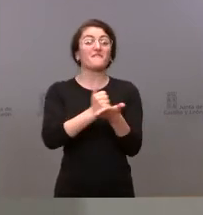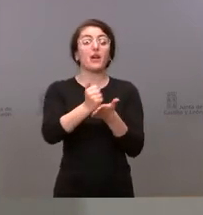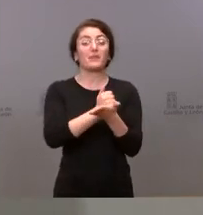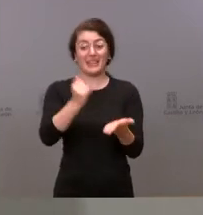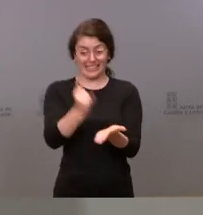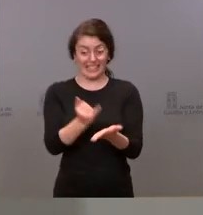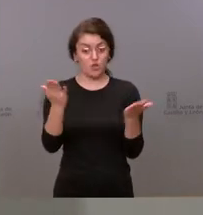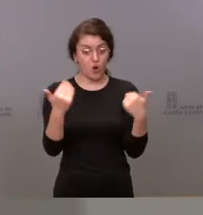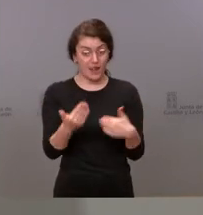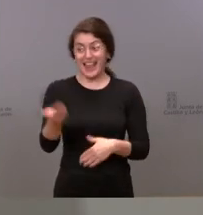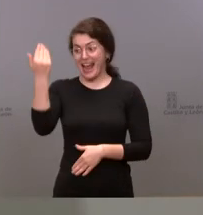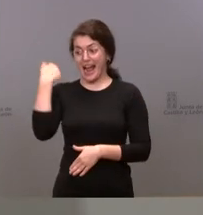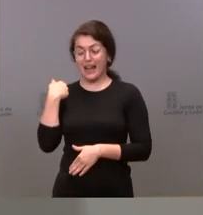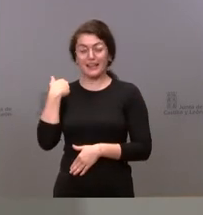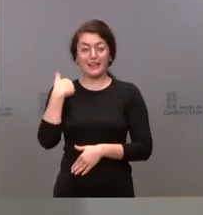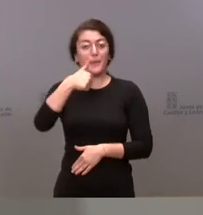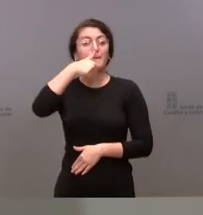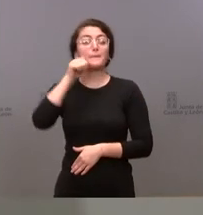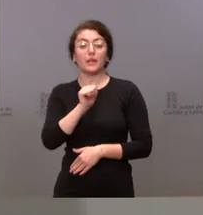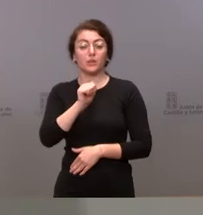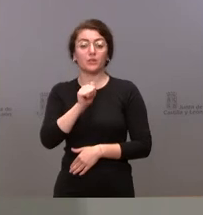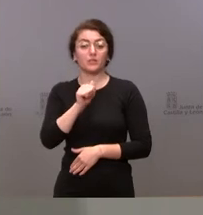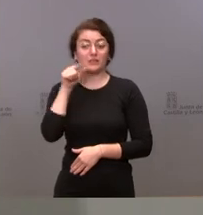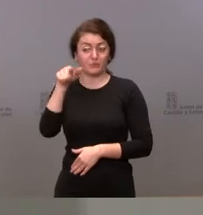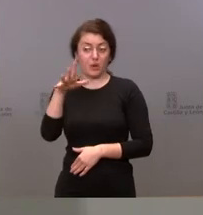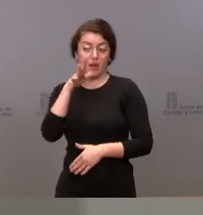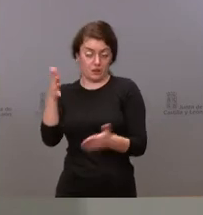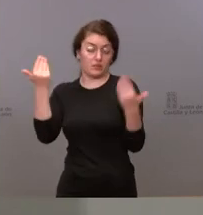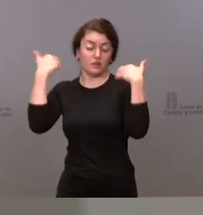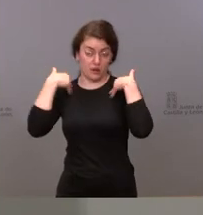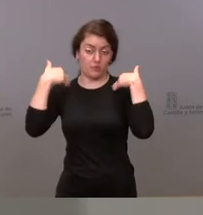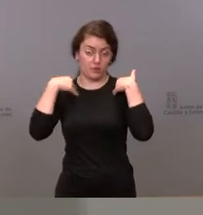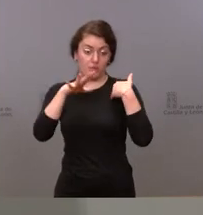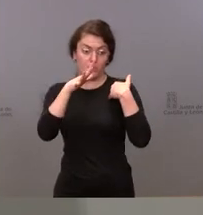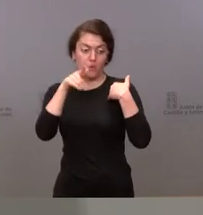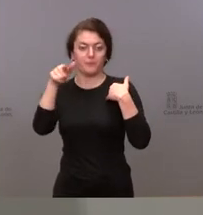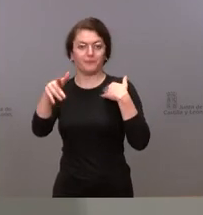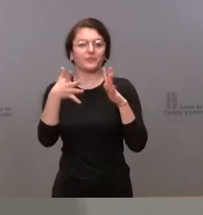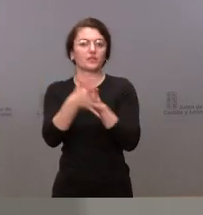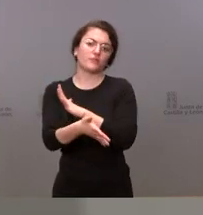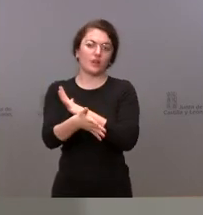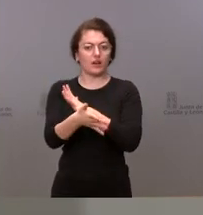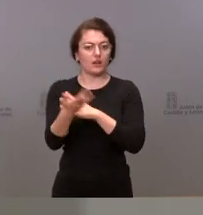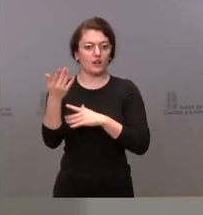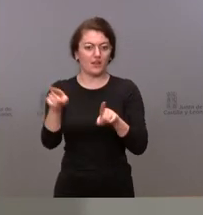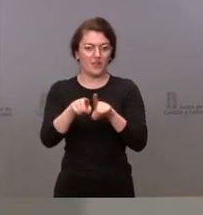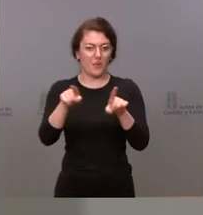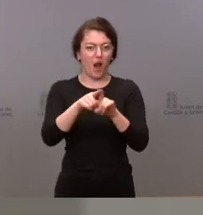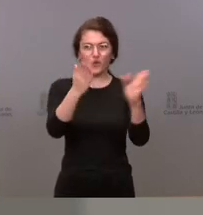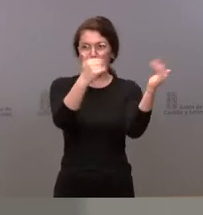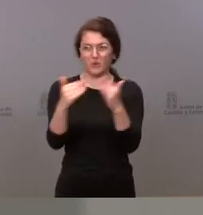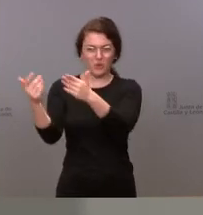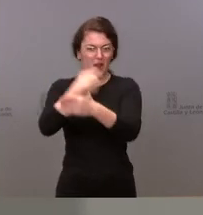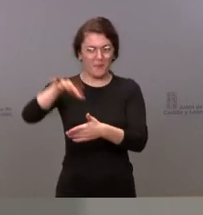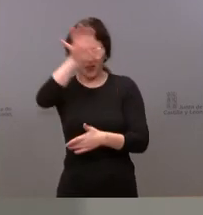el presidente del gobierno que en definitiva es a quien le corresponde esta actuación porque estamos hablando de una rotura de stocks en el conjunto nacional quien planteaba la posibilidad